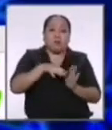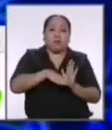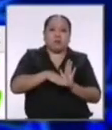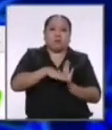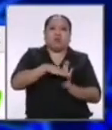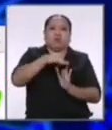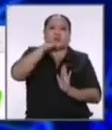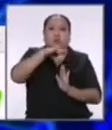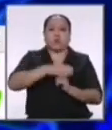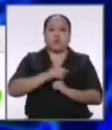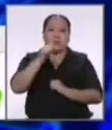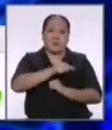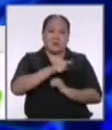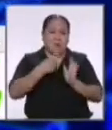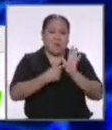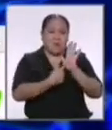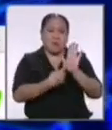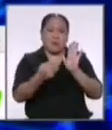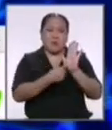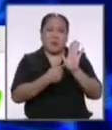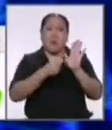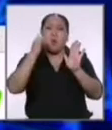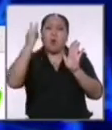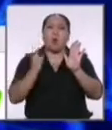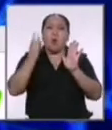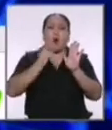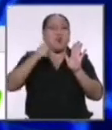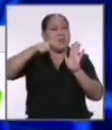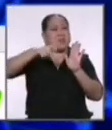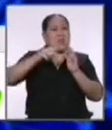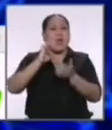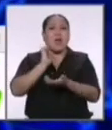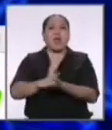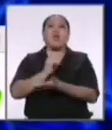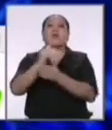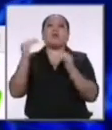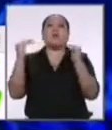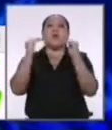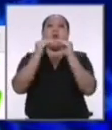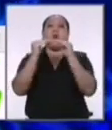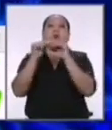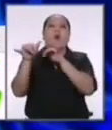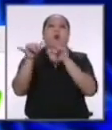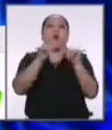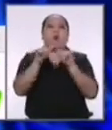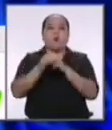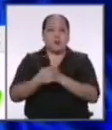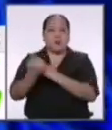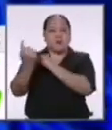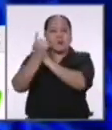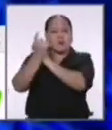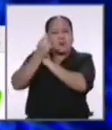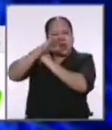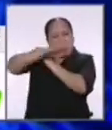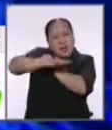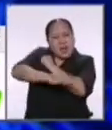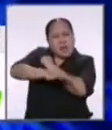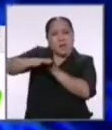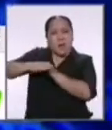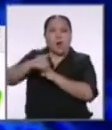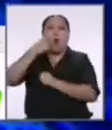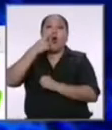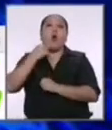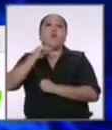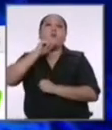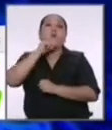esto nos demuestra la urgente necesidad de tener una educación para la igualdad que nos enseñe desde la más temprana edad que hombres